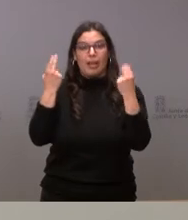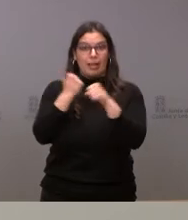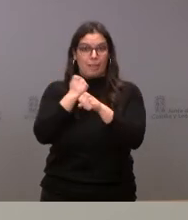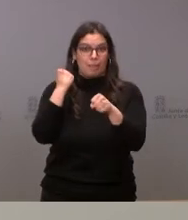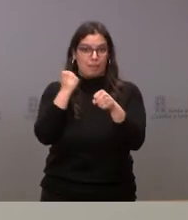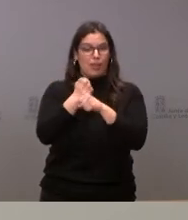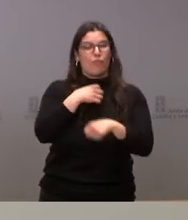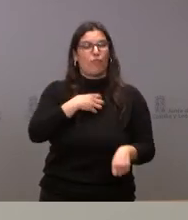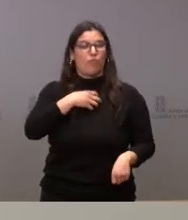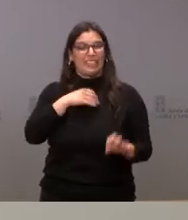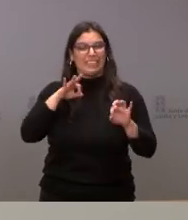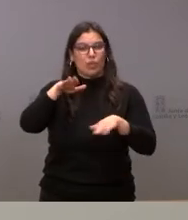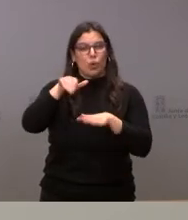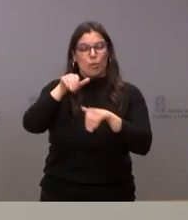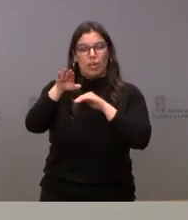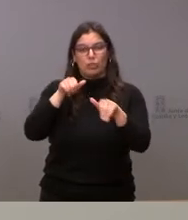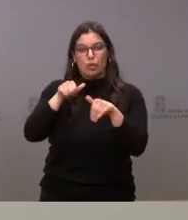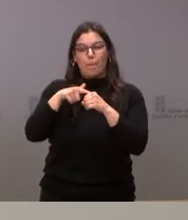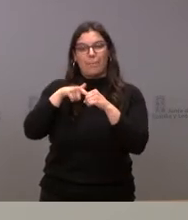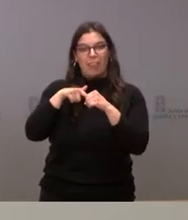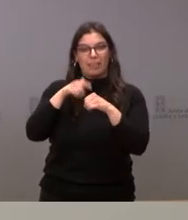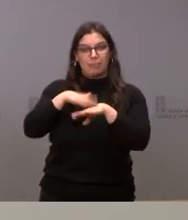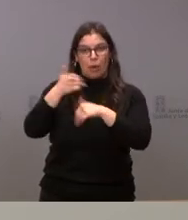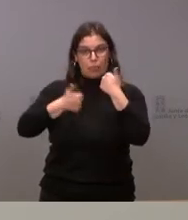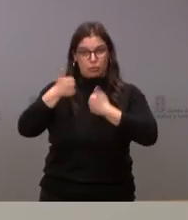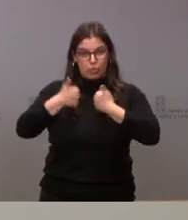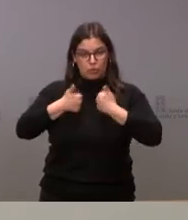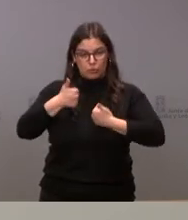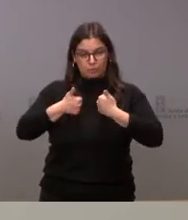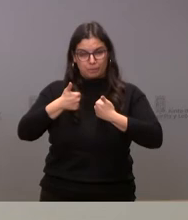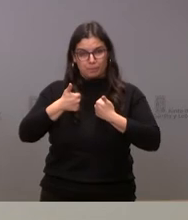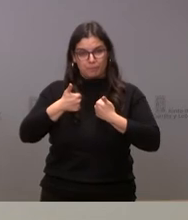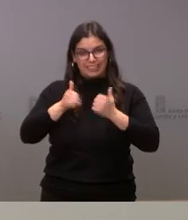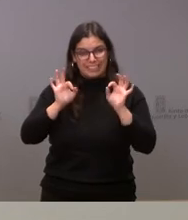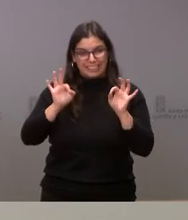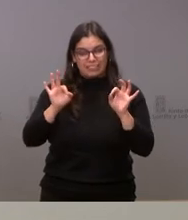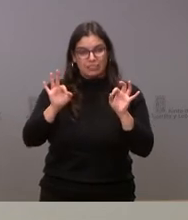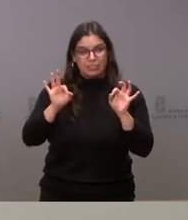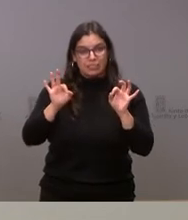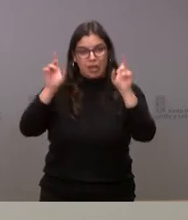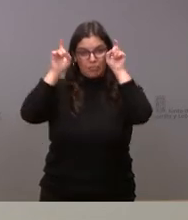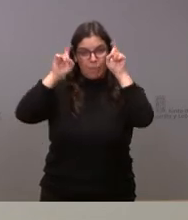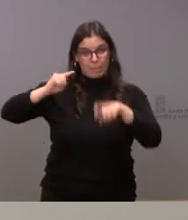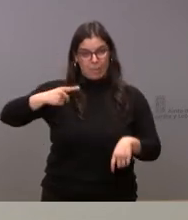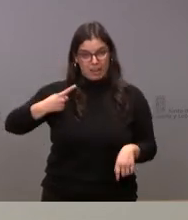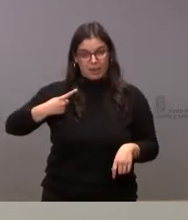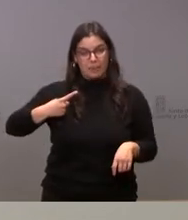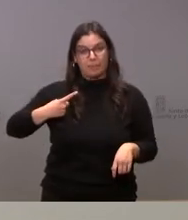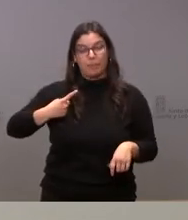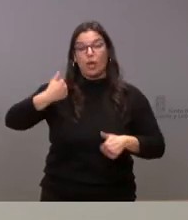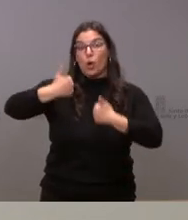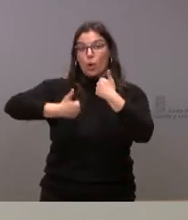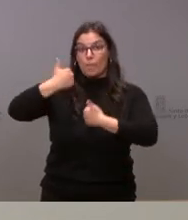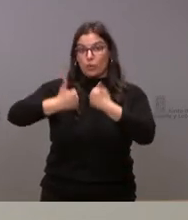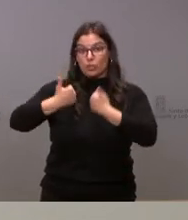la convocatoria de plazas de maestro, las oposiciones